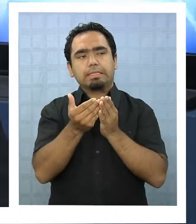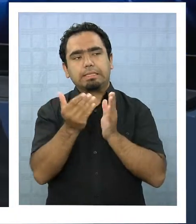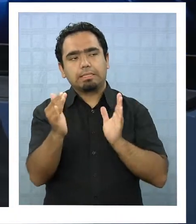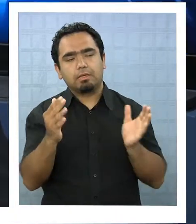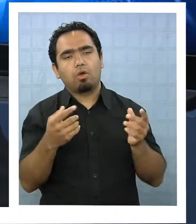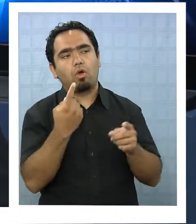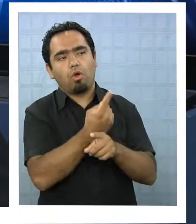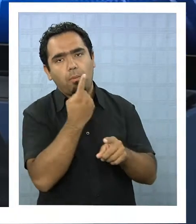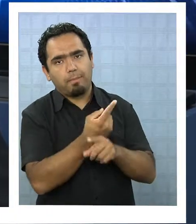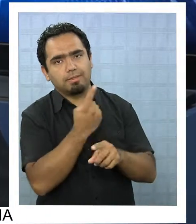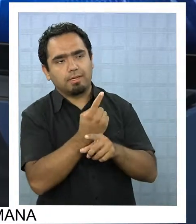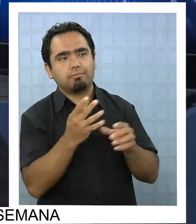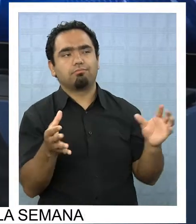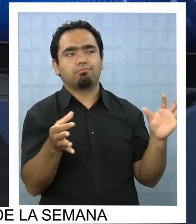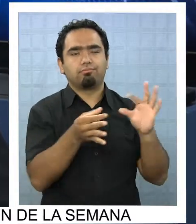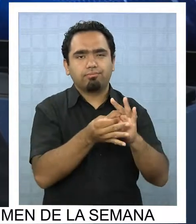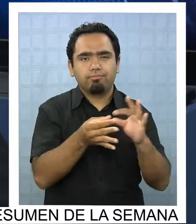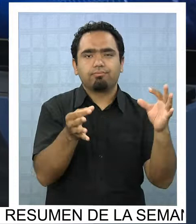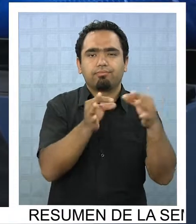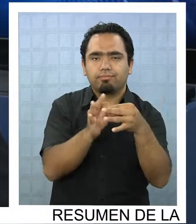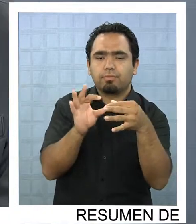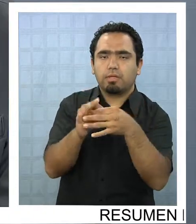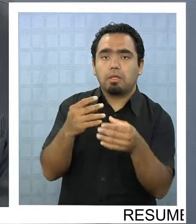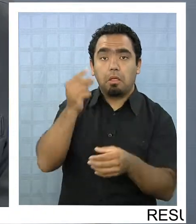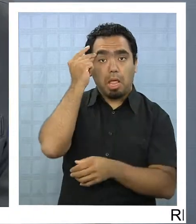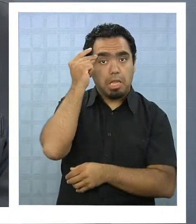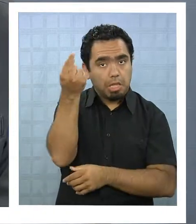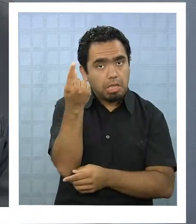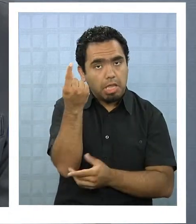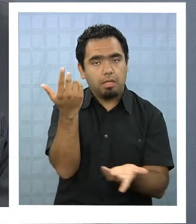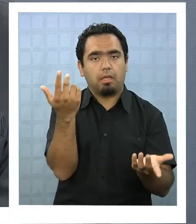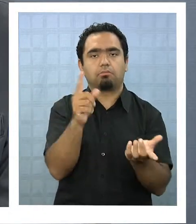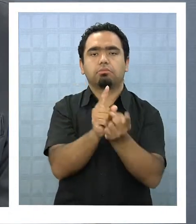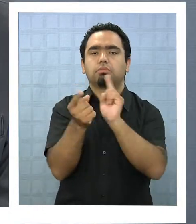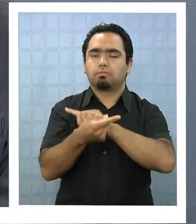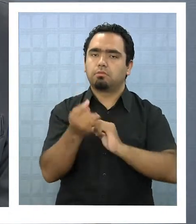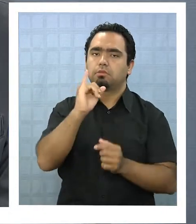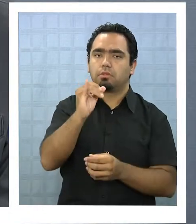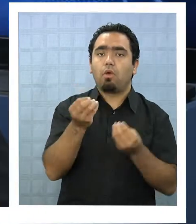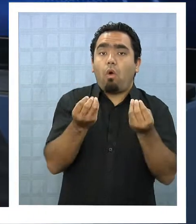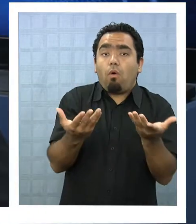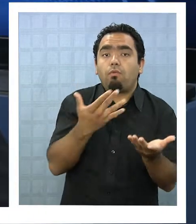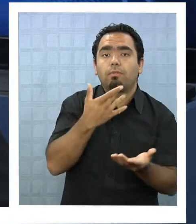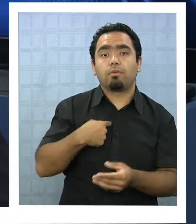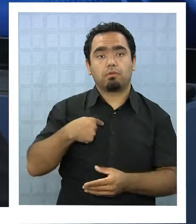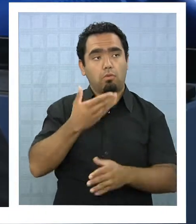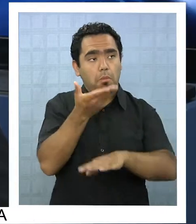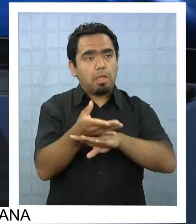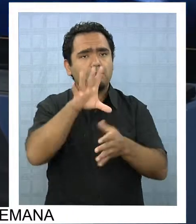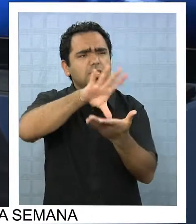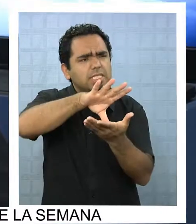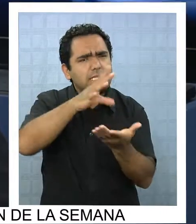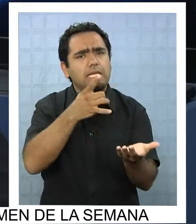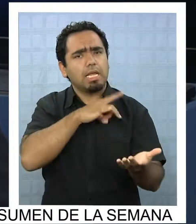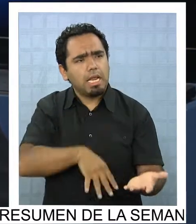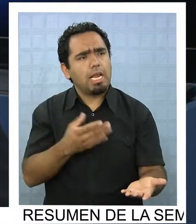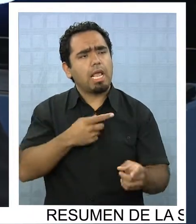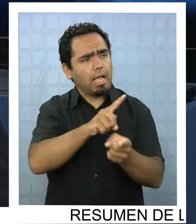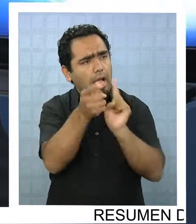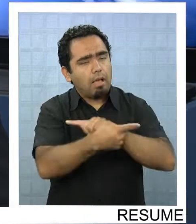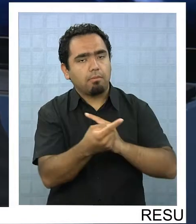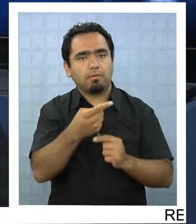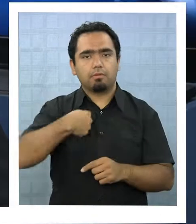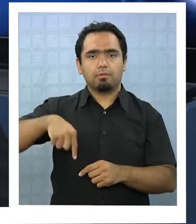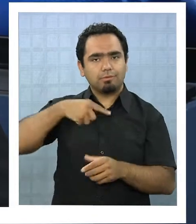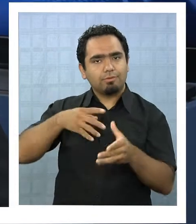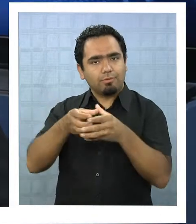espíritu de tu pregunta sí, ¿hay un cambio de estrategia? claro, porque yo le pido que Chile cambie porque no voy a cambiar yo yo pido que el país cambie porque no